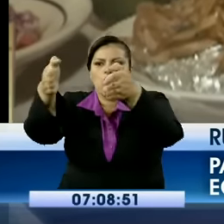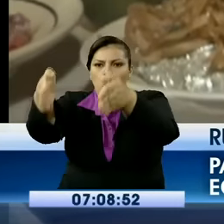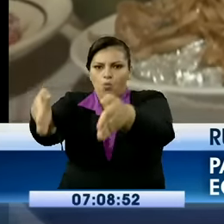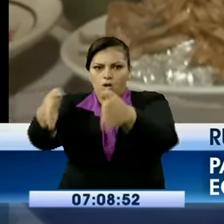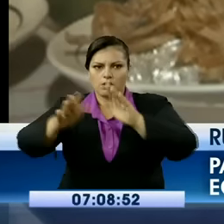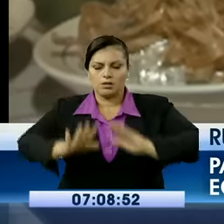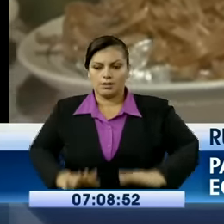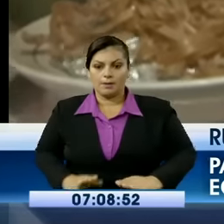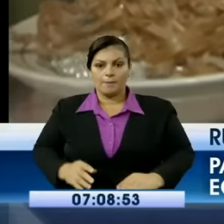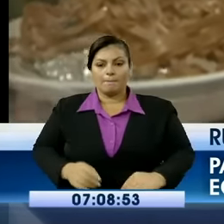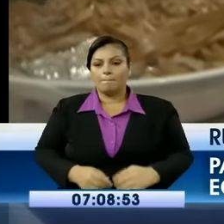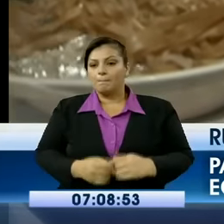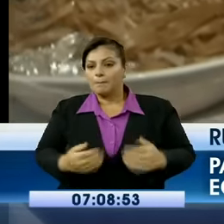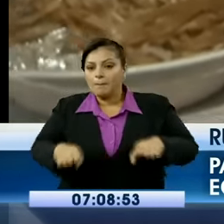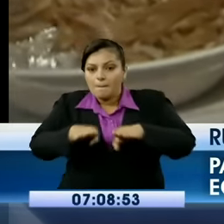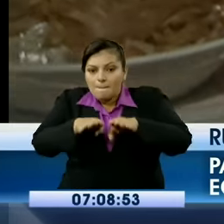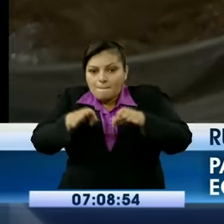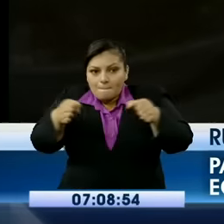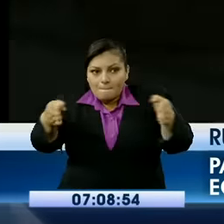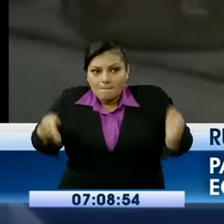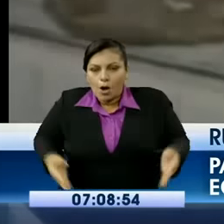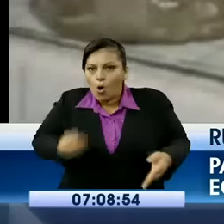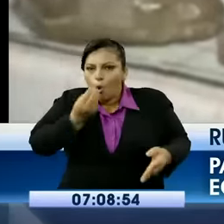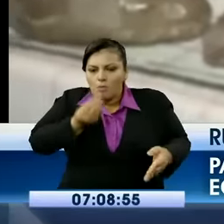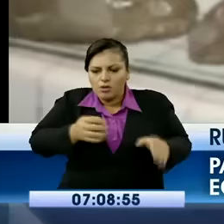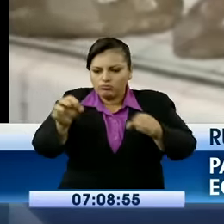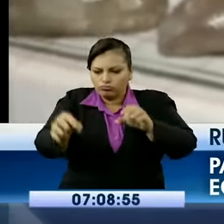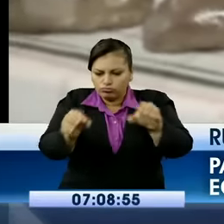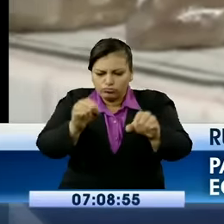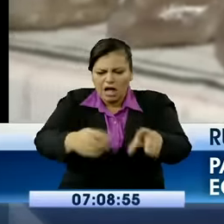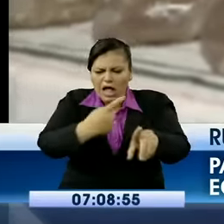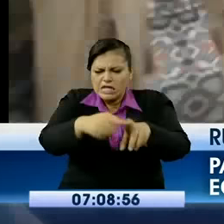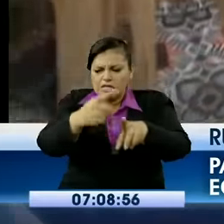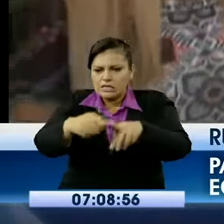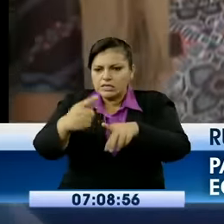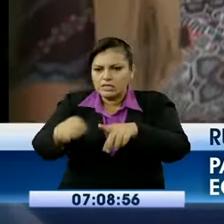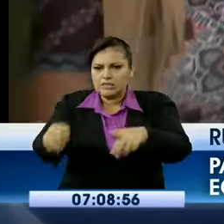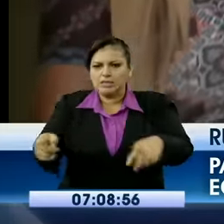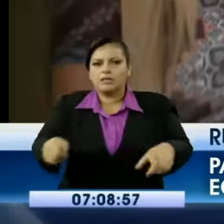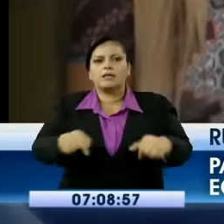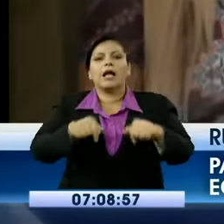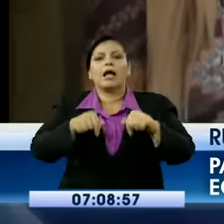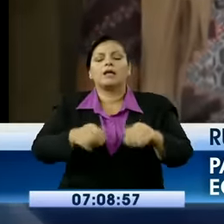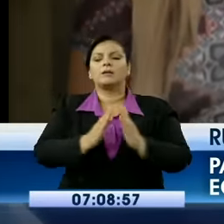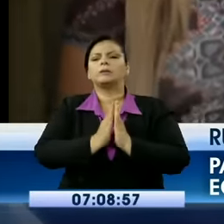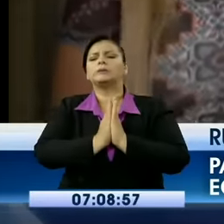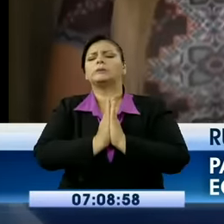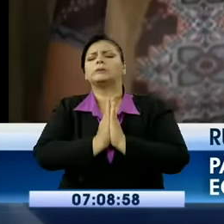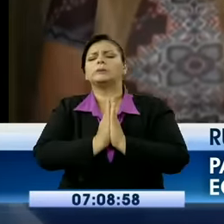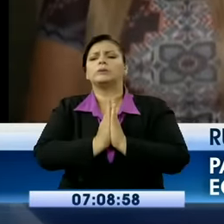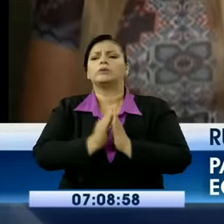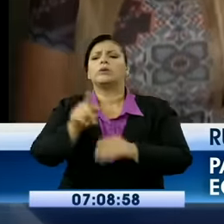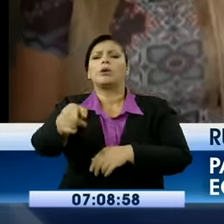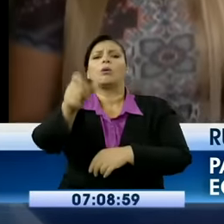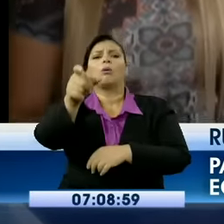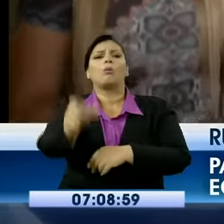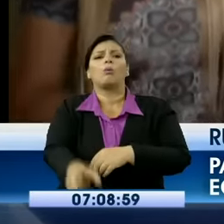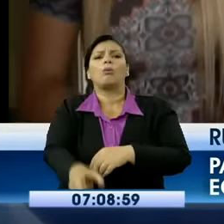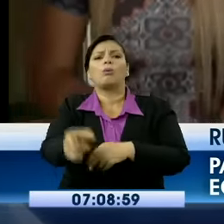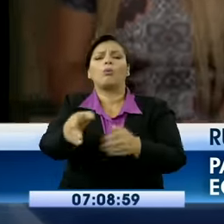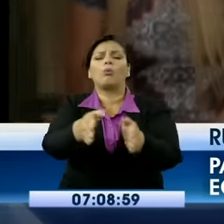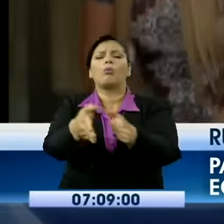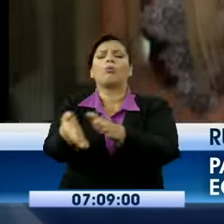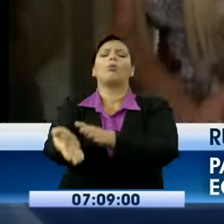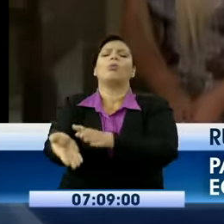que ellos llegan espiritualmente a comer de lo que le tienen listo en la mesa. Esta exposición que vemos ahora es la